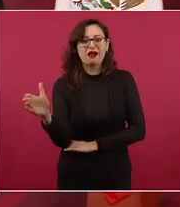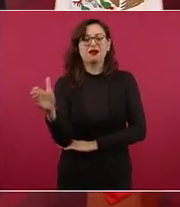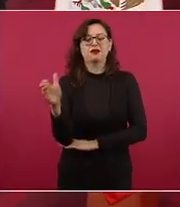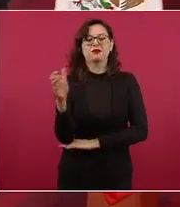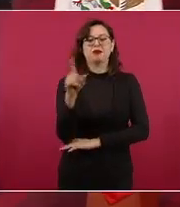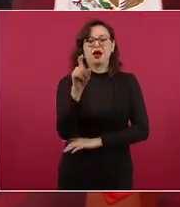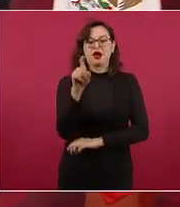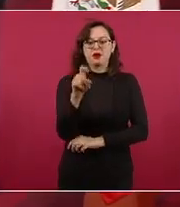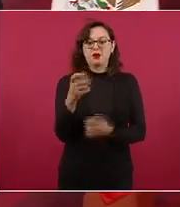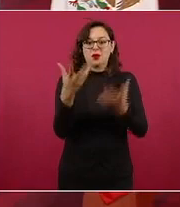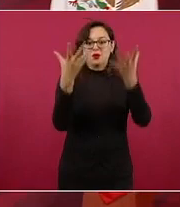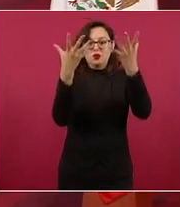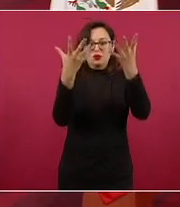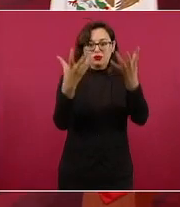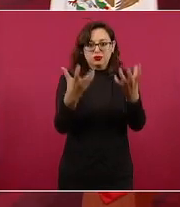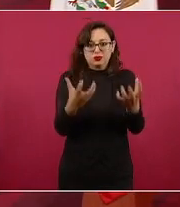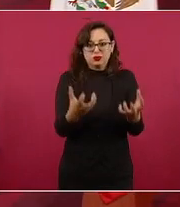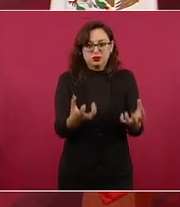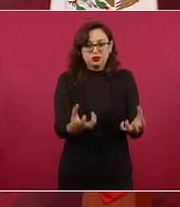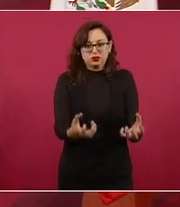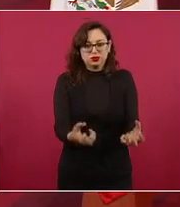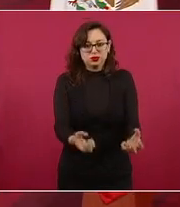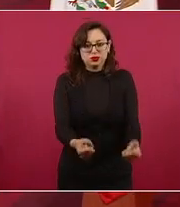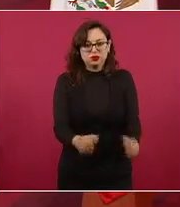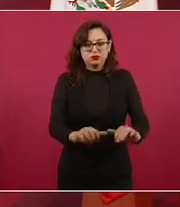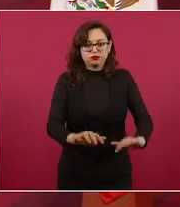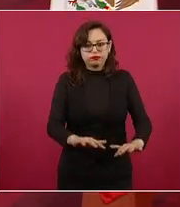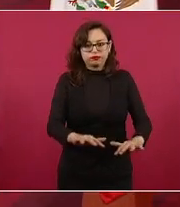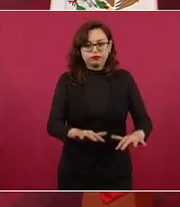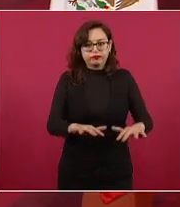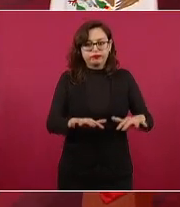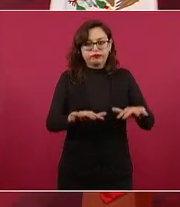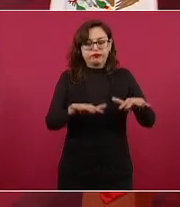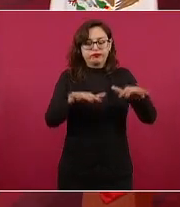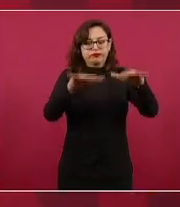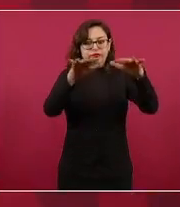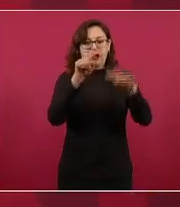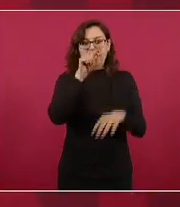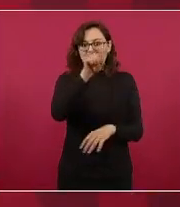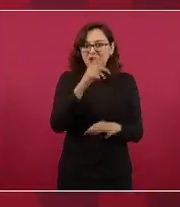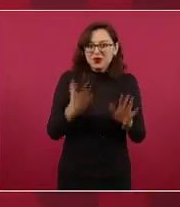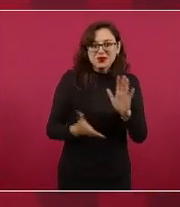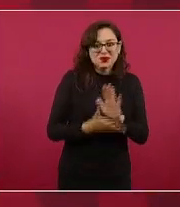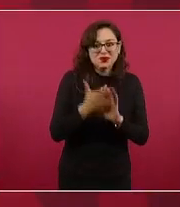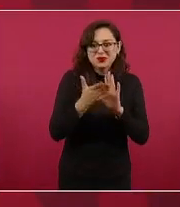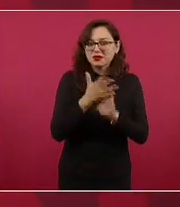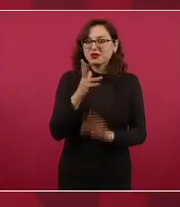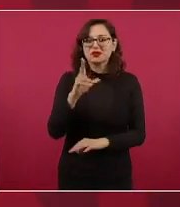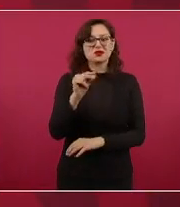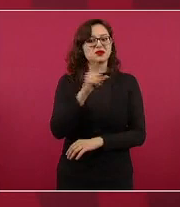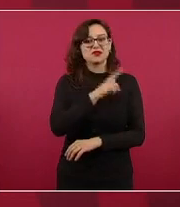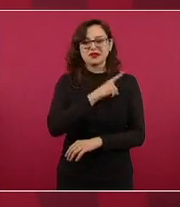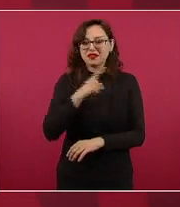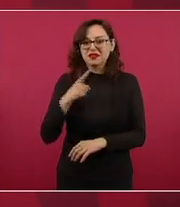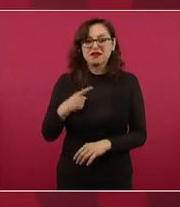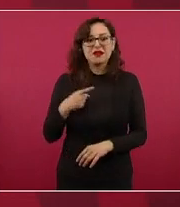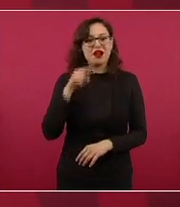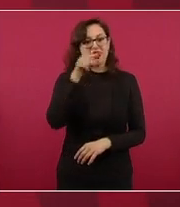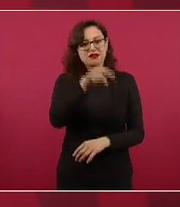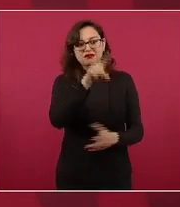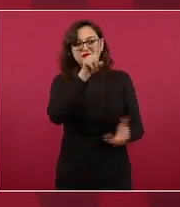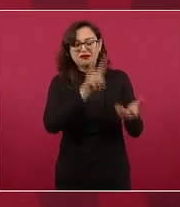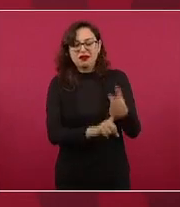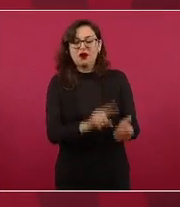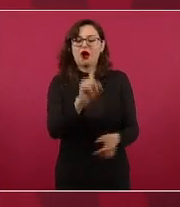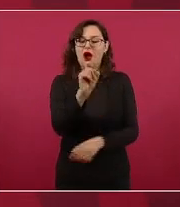reserva para la recarga de los acuíferos es donde se produce el agua se